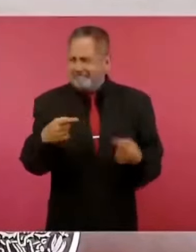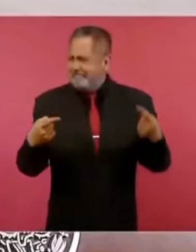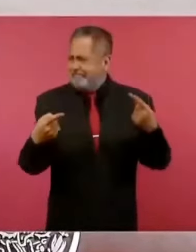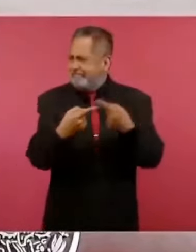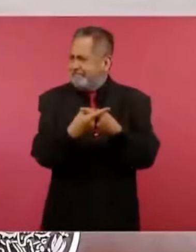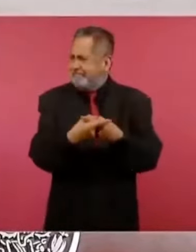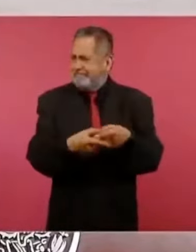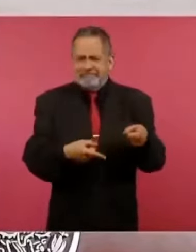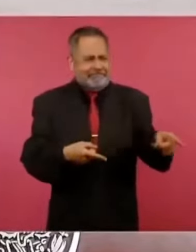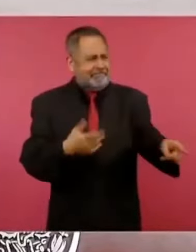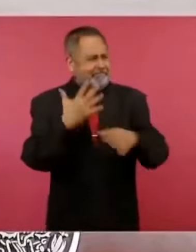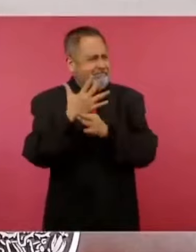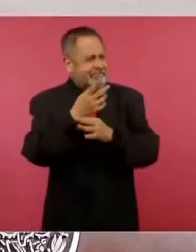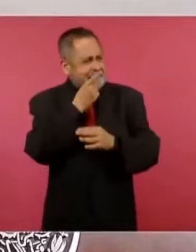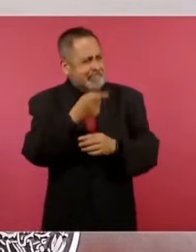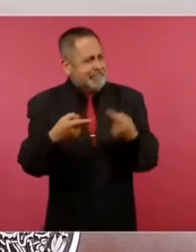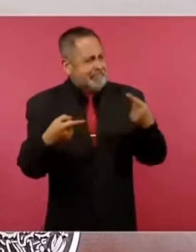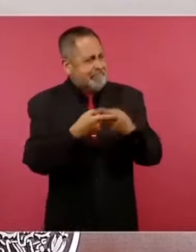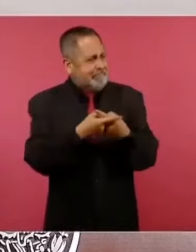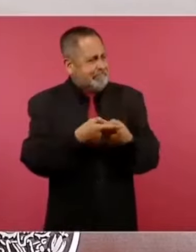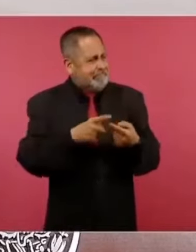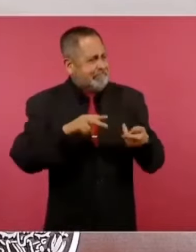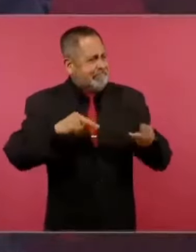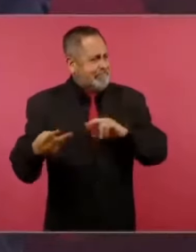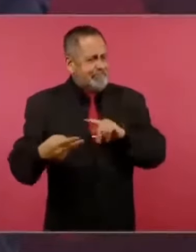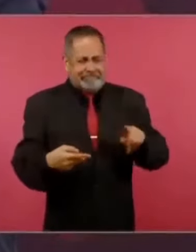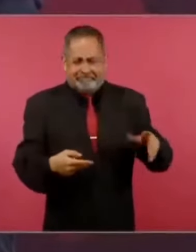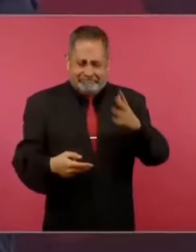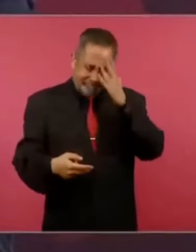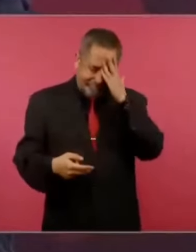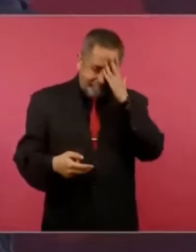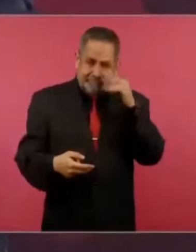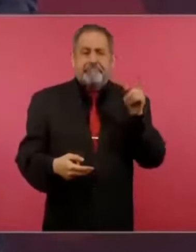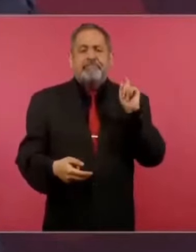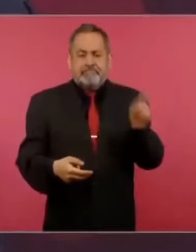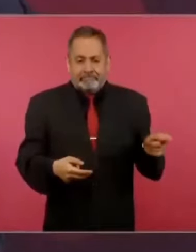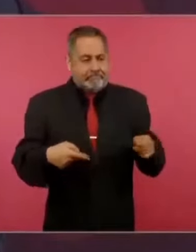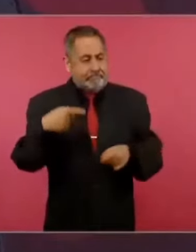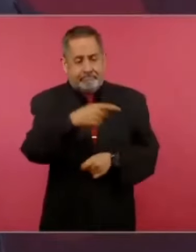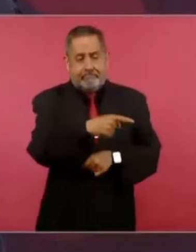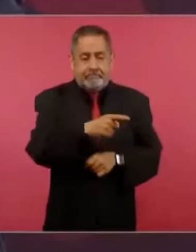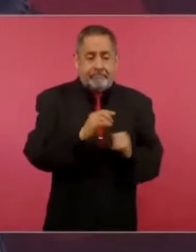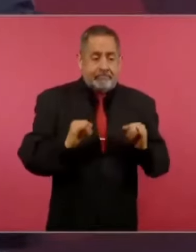contradicción es que el Instituto de la Transparencia